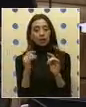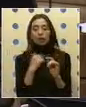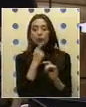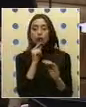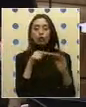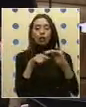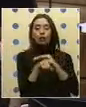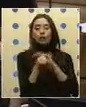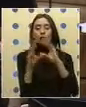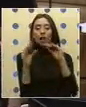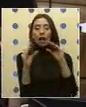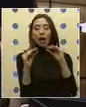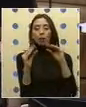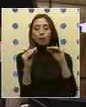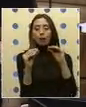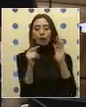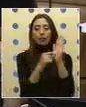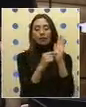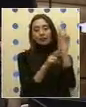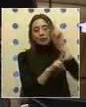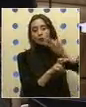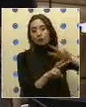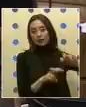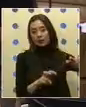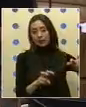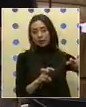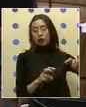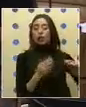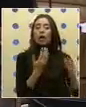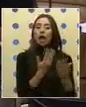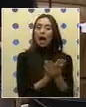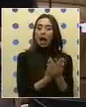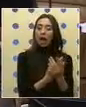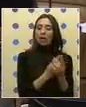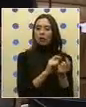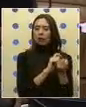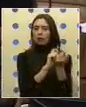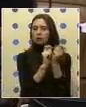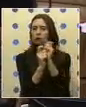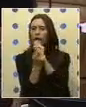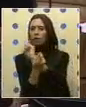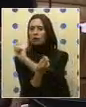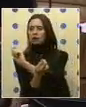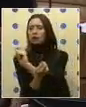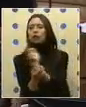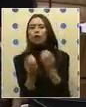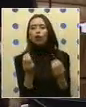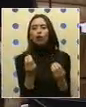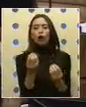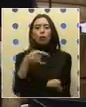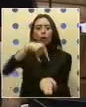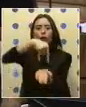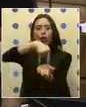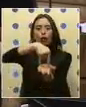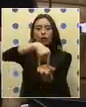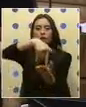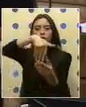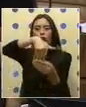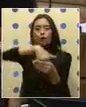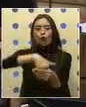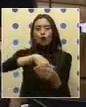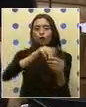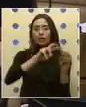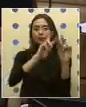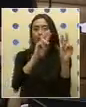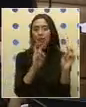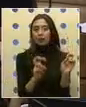al mérito del estudio, creo que hay una serie de distorsiones en relación a cómo vota el Parlamento en ese sentido,